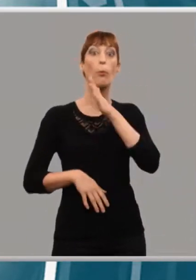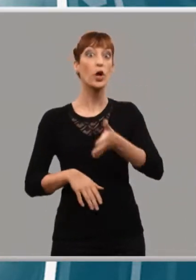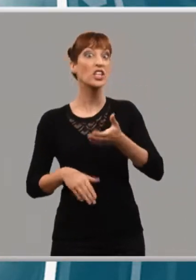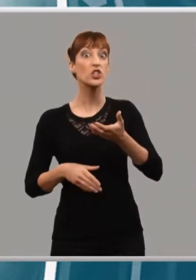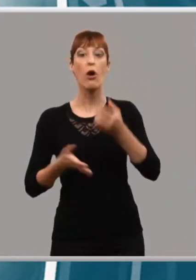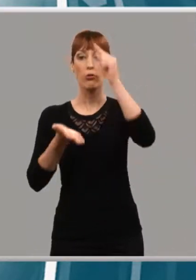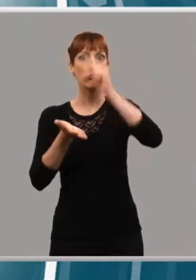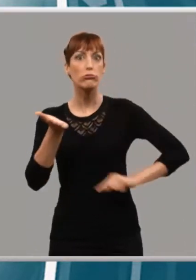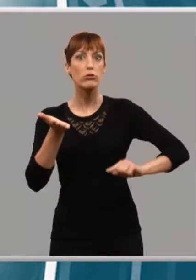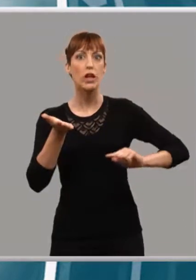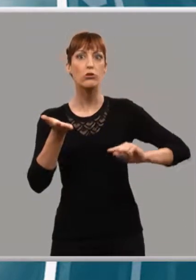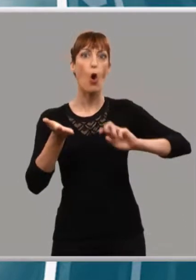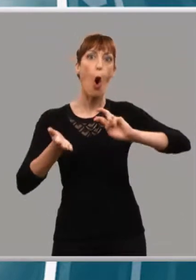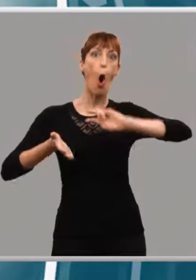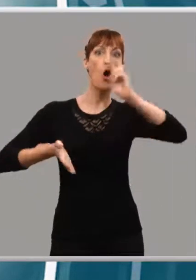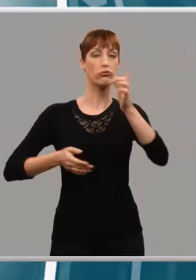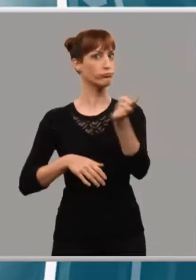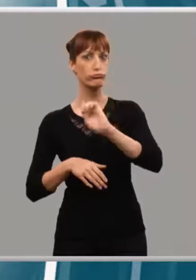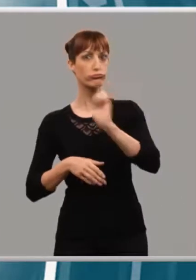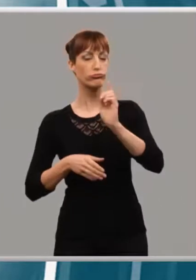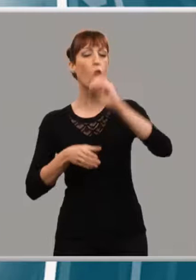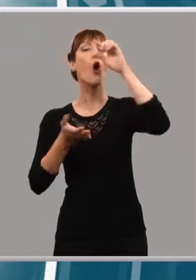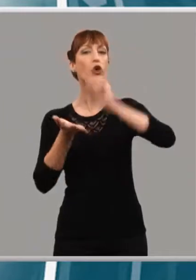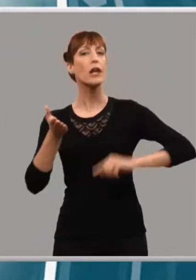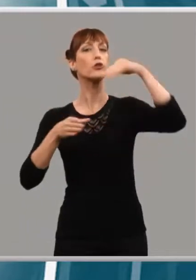limpieza y se usará una maquinaria variada.